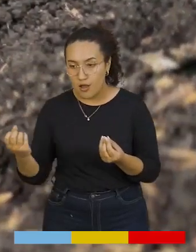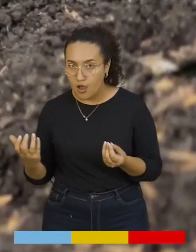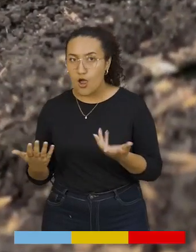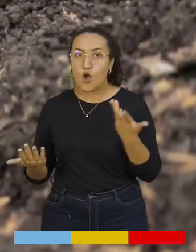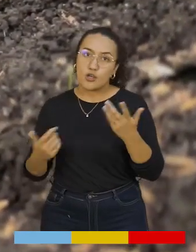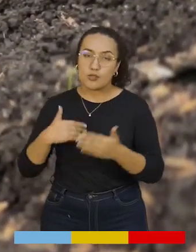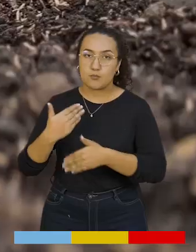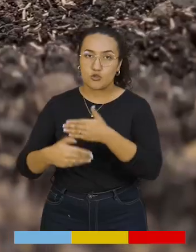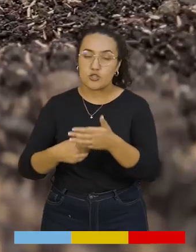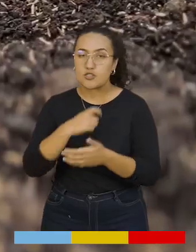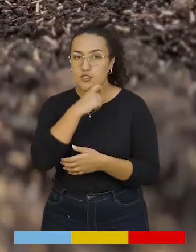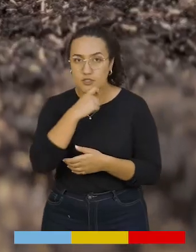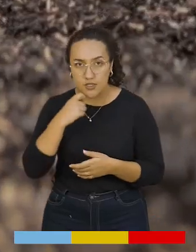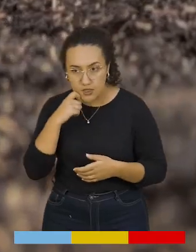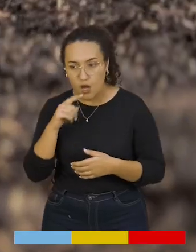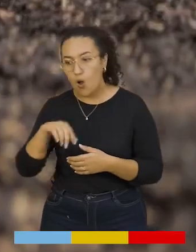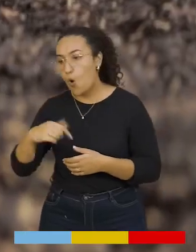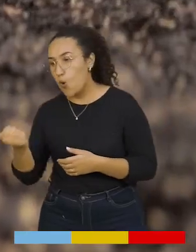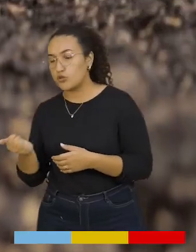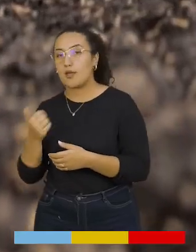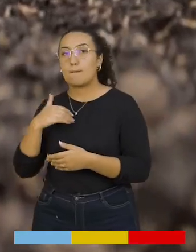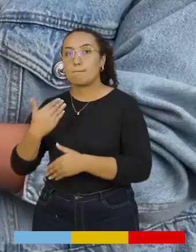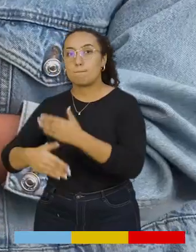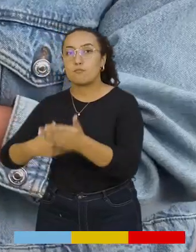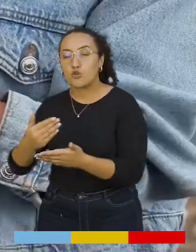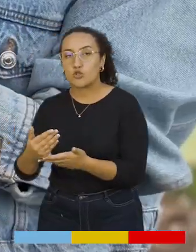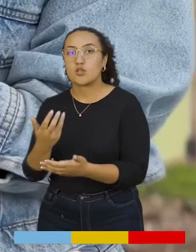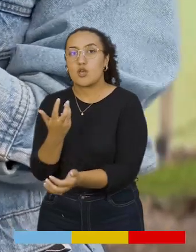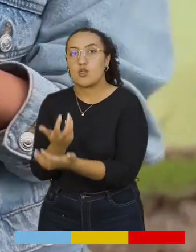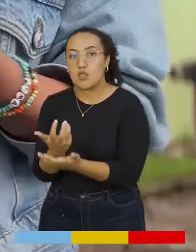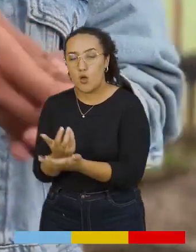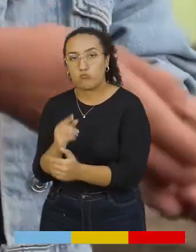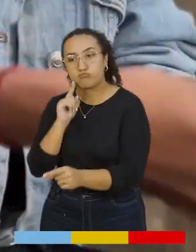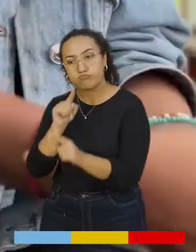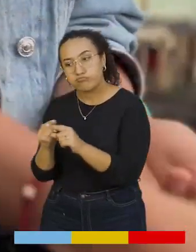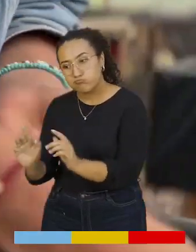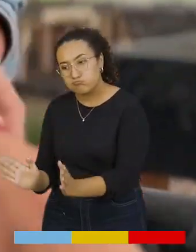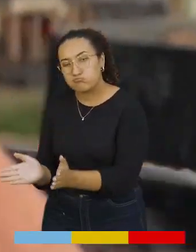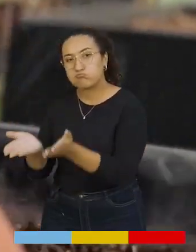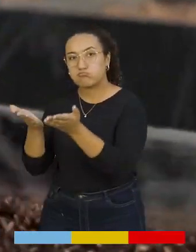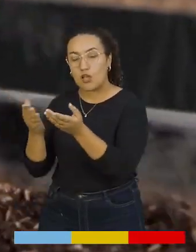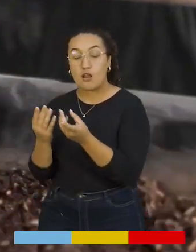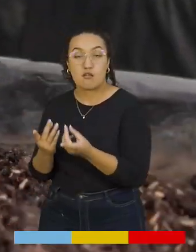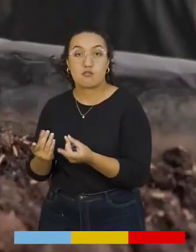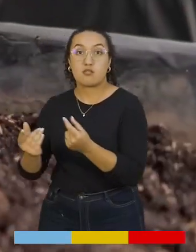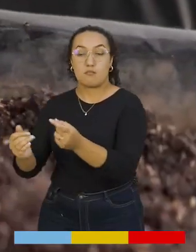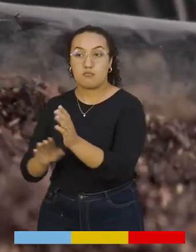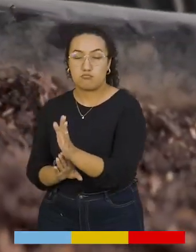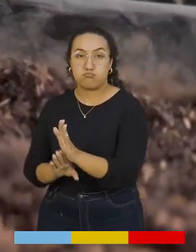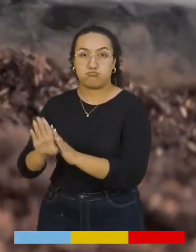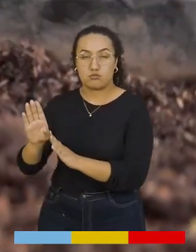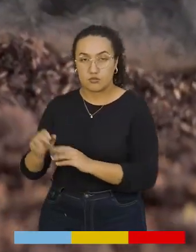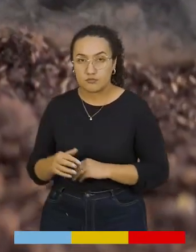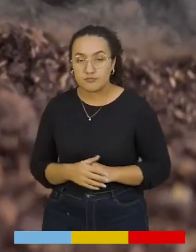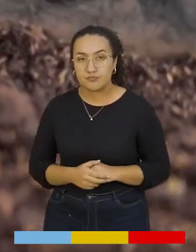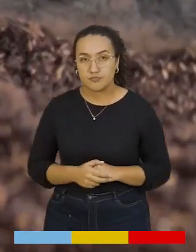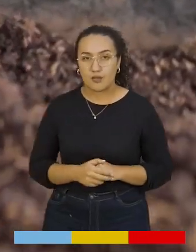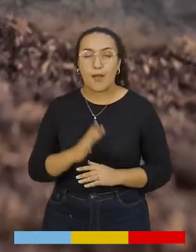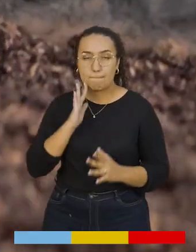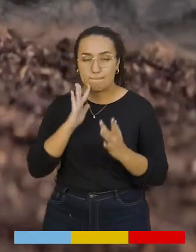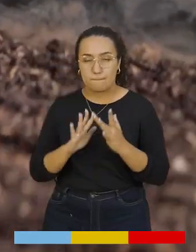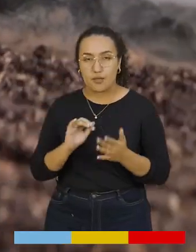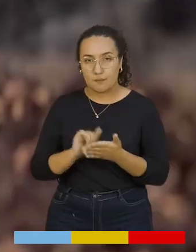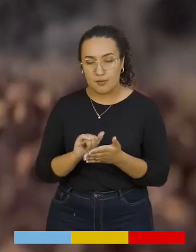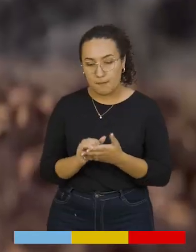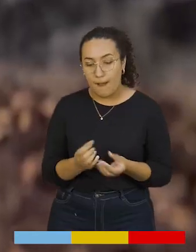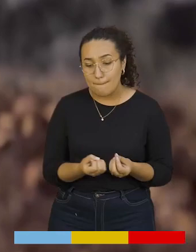una que tiene secado, otra que tiene un proceso de hidratación pues para favorecer también el desarrollo rápido de la semilla. Esto